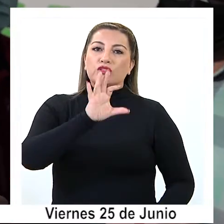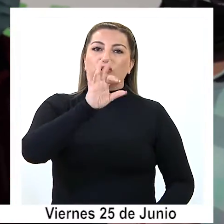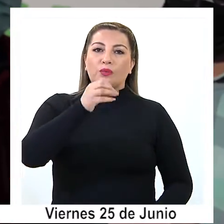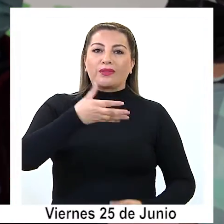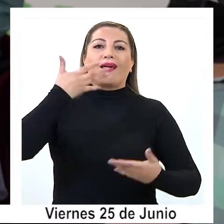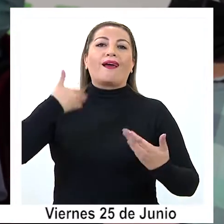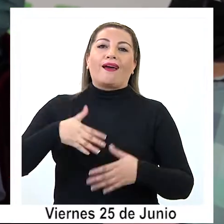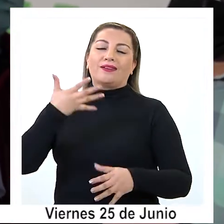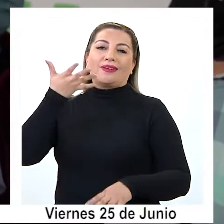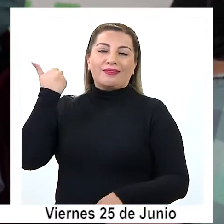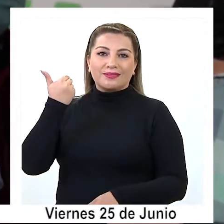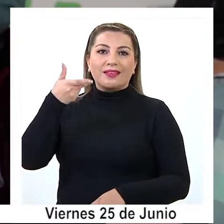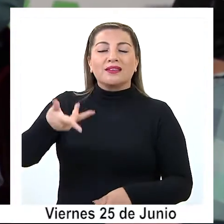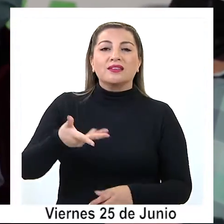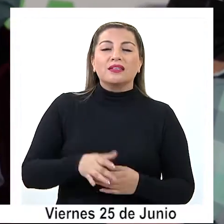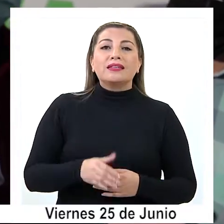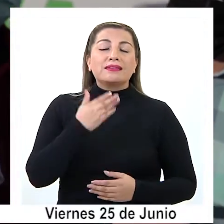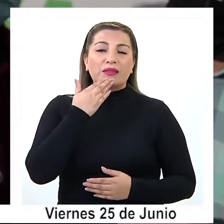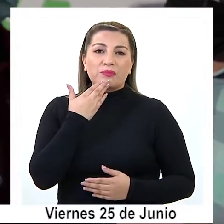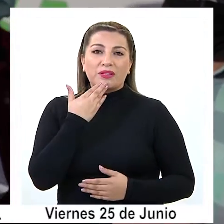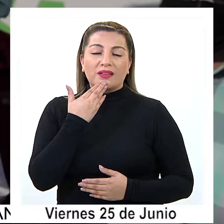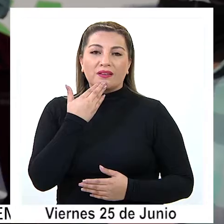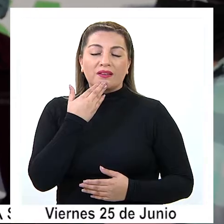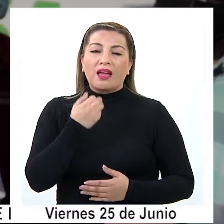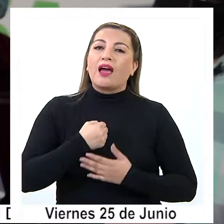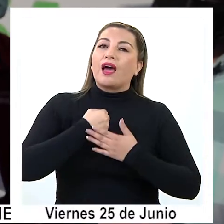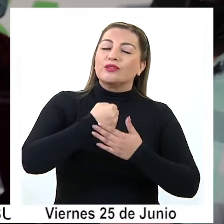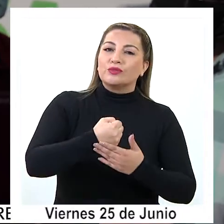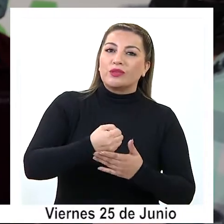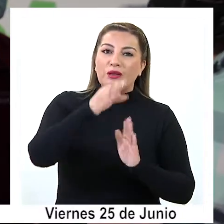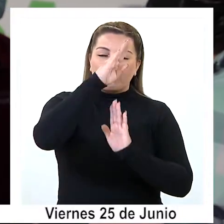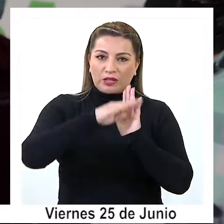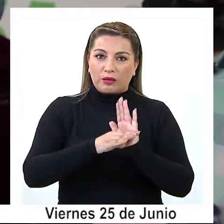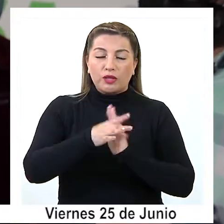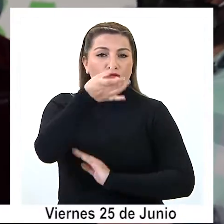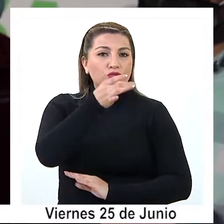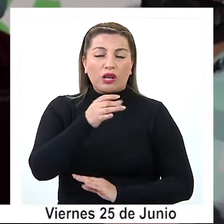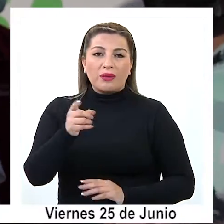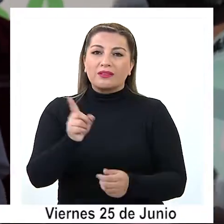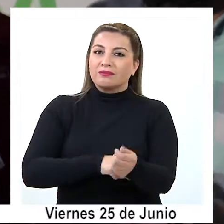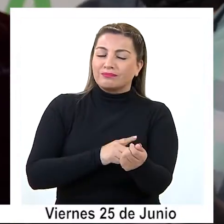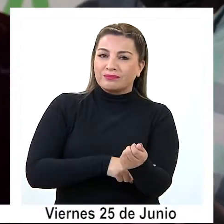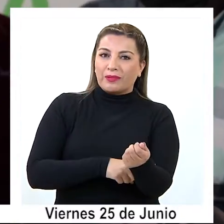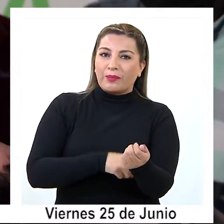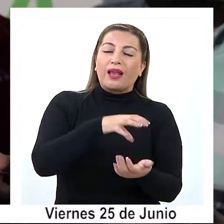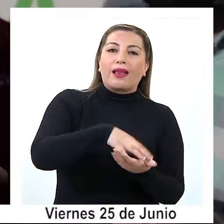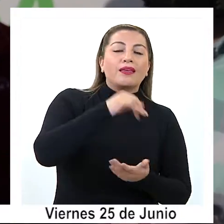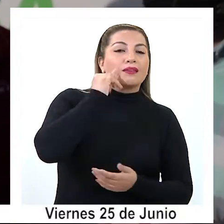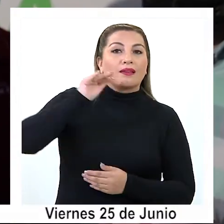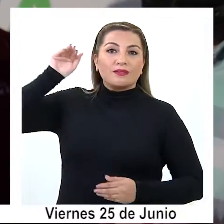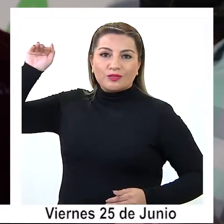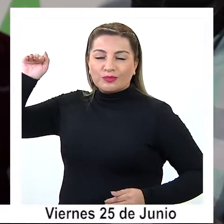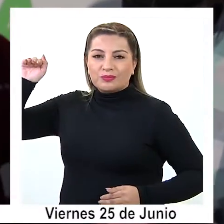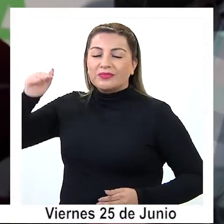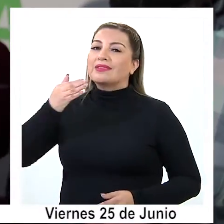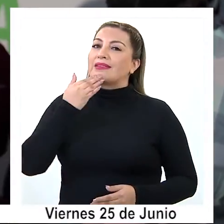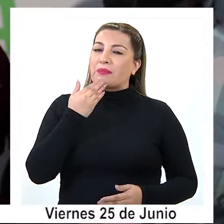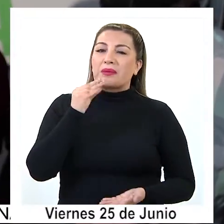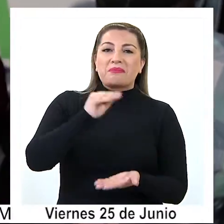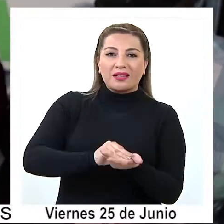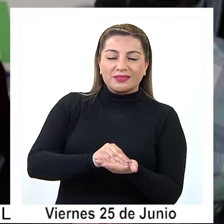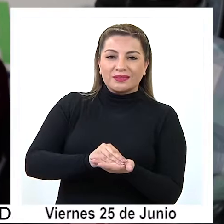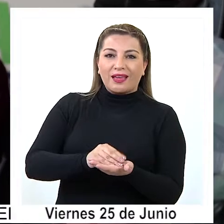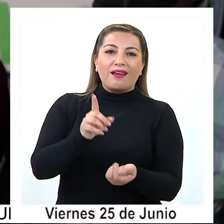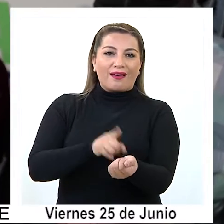originales y además poder llevar los beneficios de este programa no solamente a las familias de Iquique y Altospicio, sino que